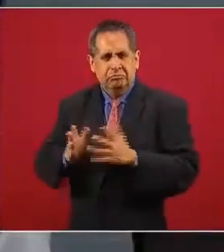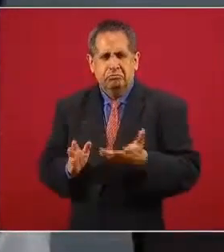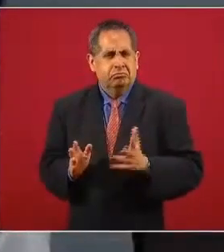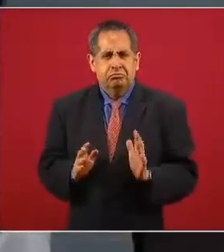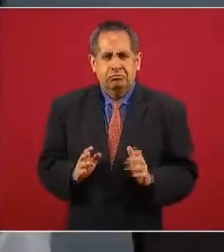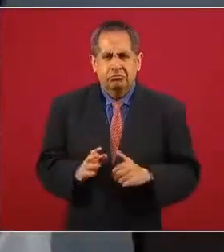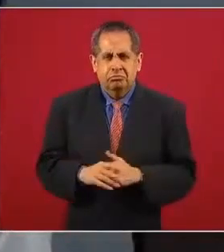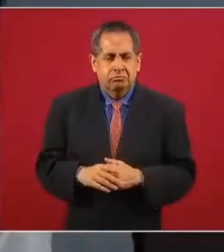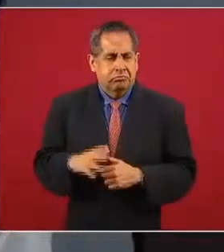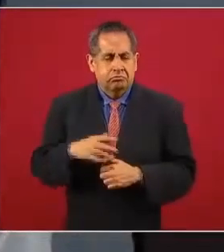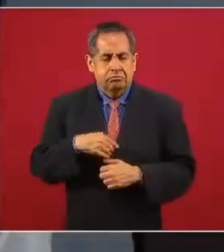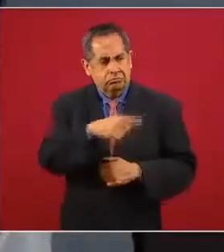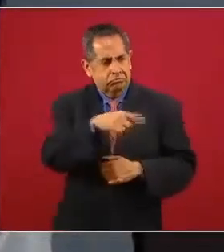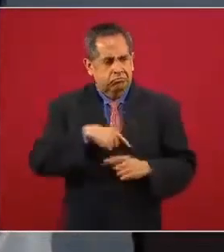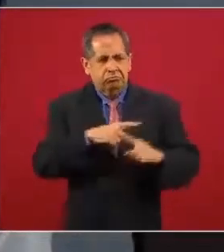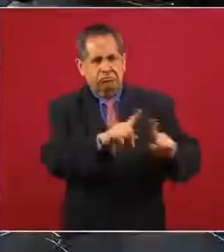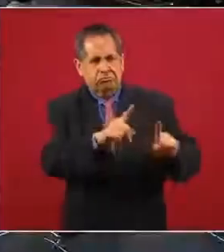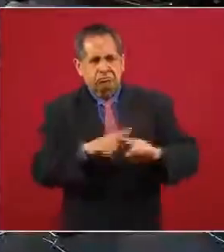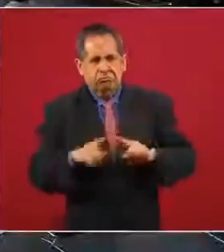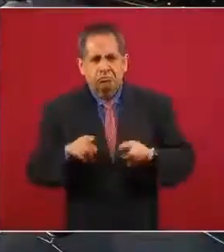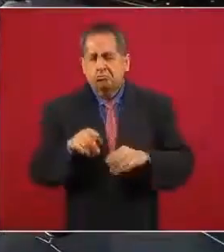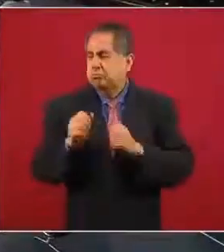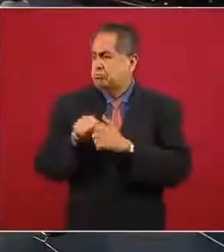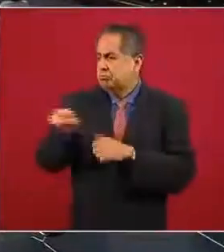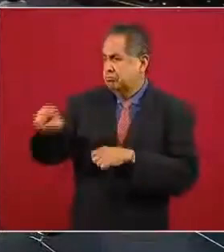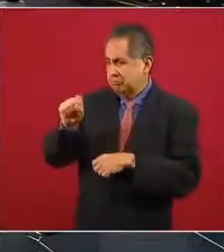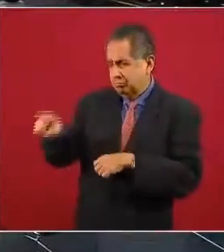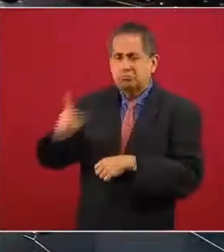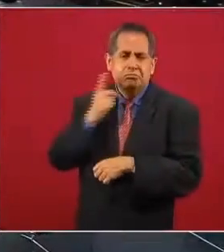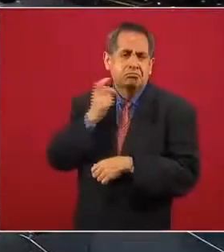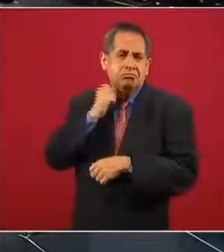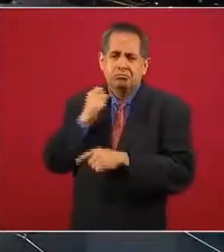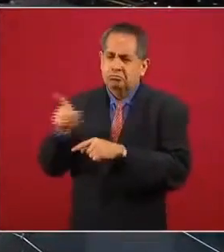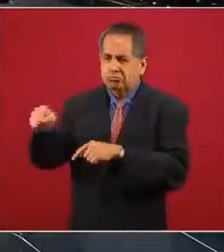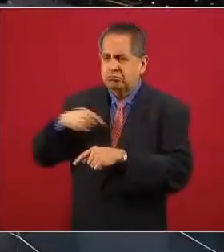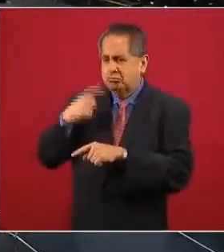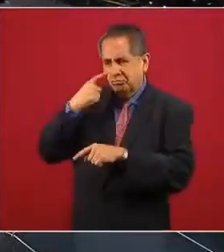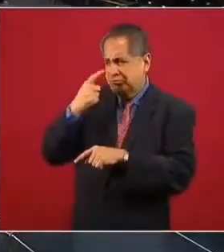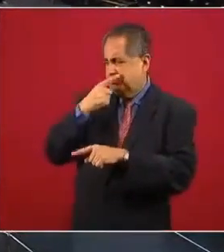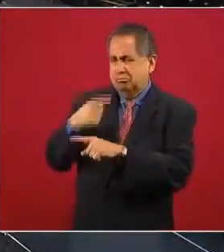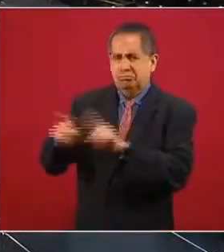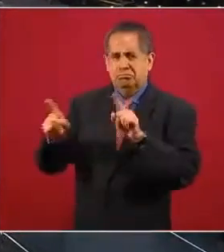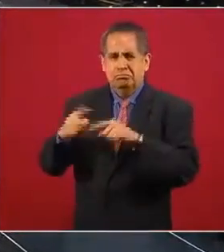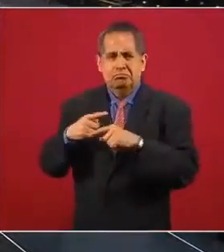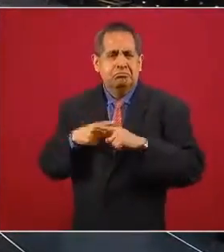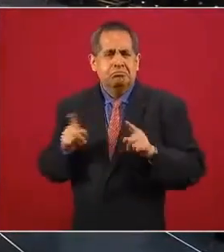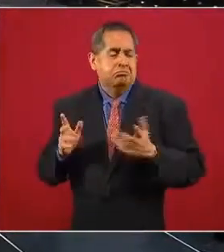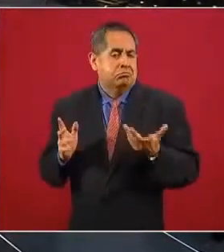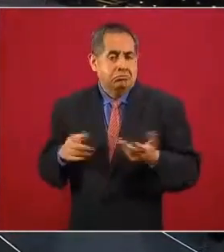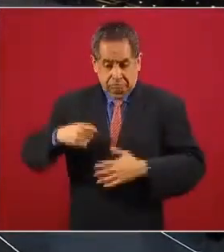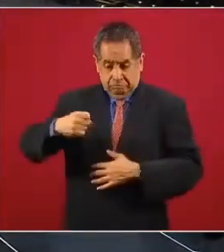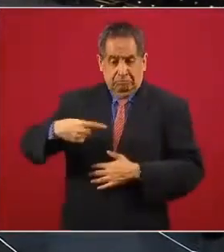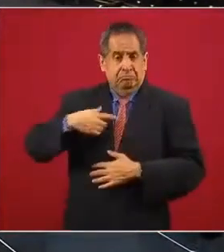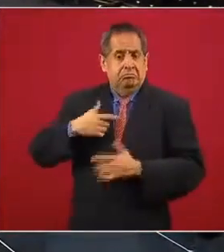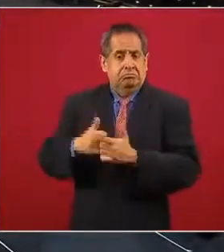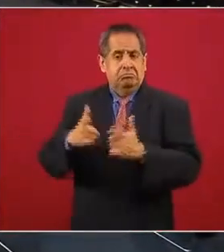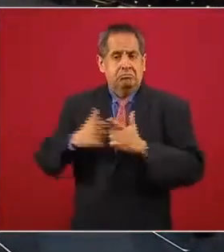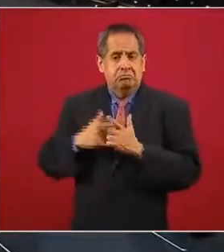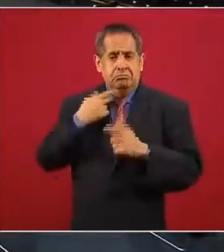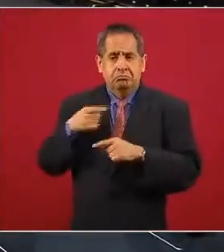Tenemos diferencia hasta con los legisladores que surgen de nuestro movimiento,